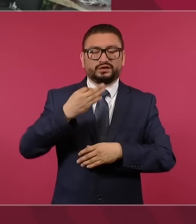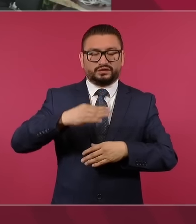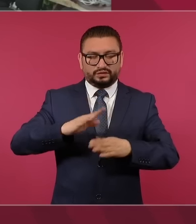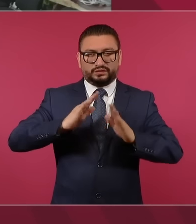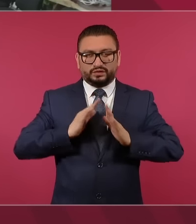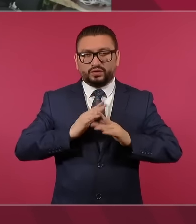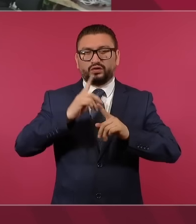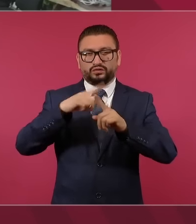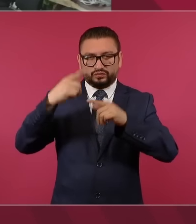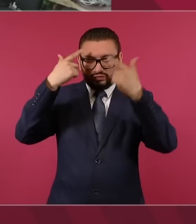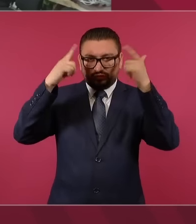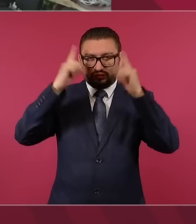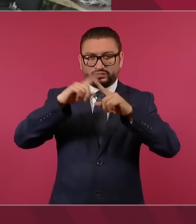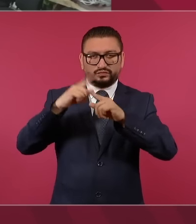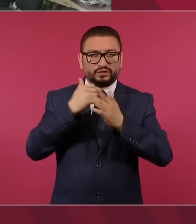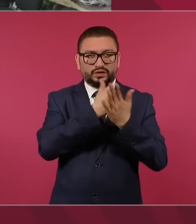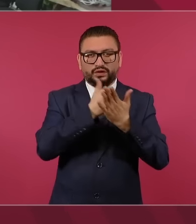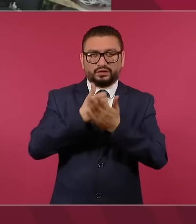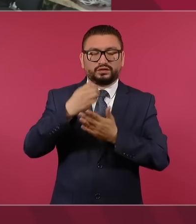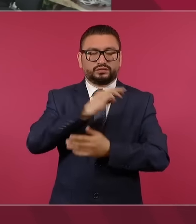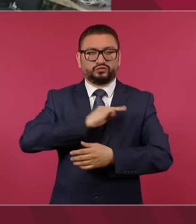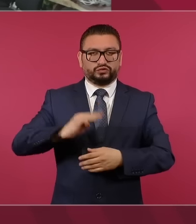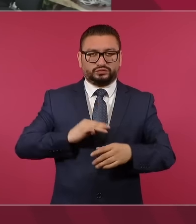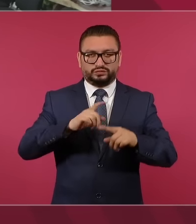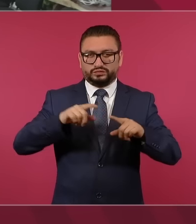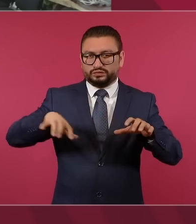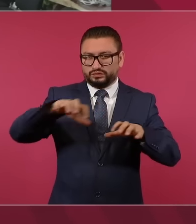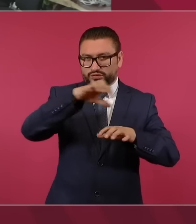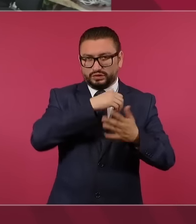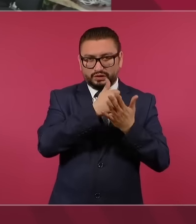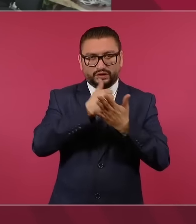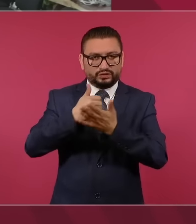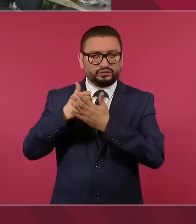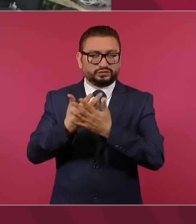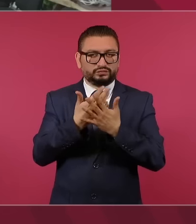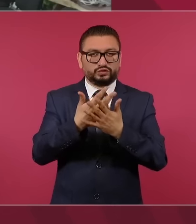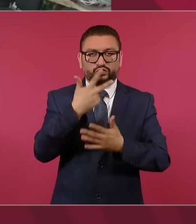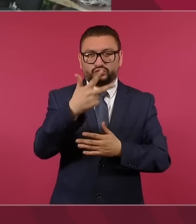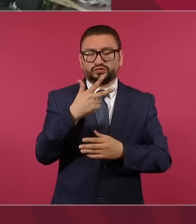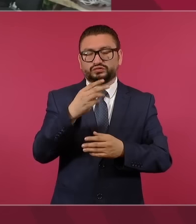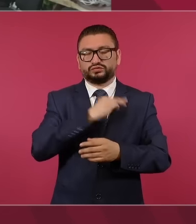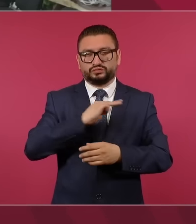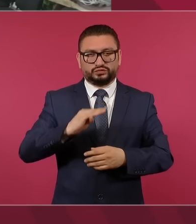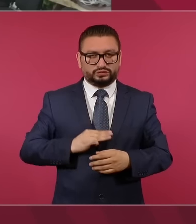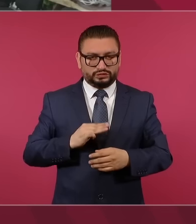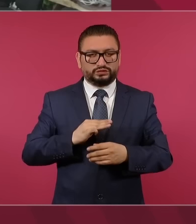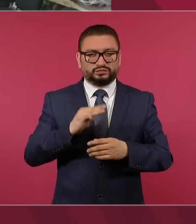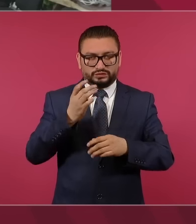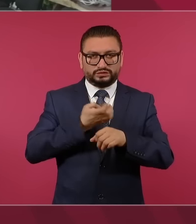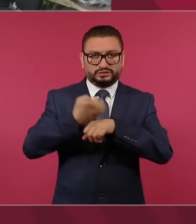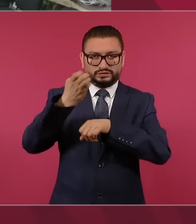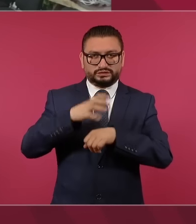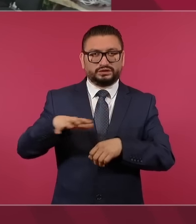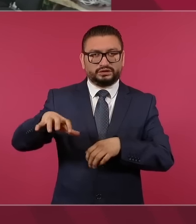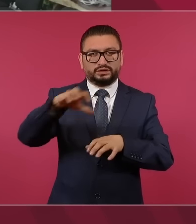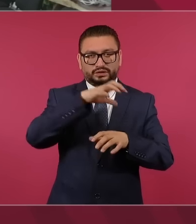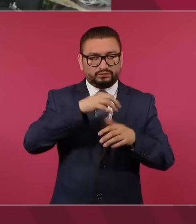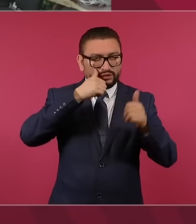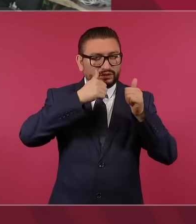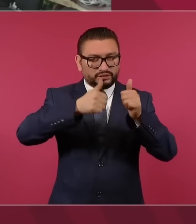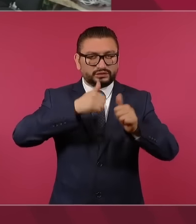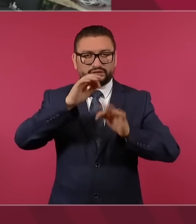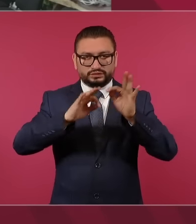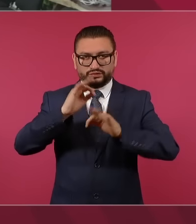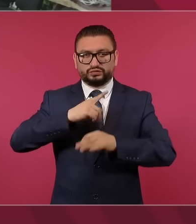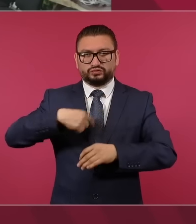Quintana Roo, en los municipios más afectados, y a lo largo y ancho de los 11 municipios de este bello Estado, para atenderles. Estamos